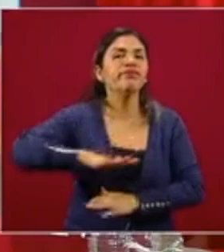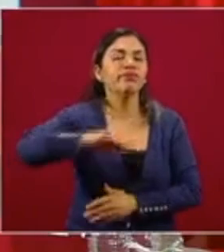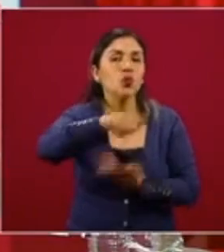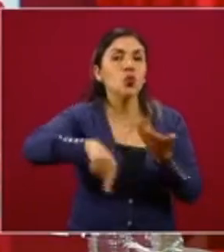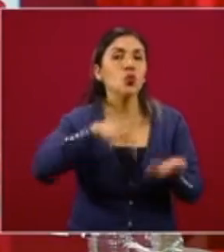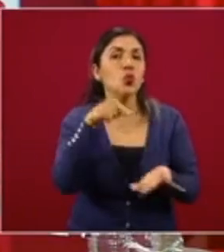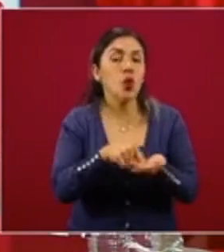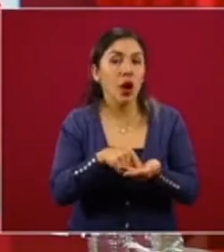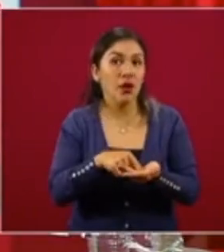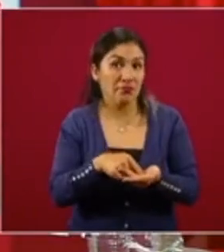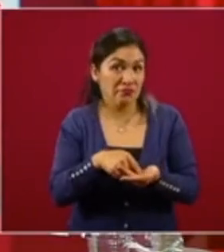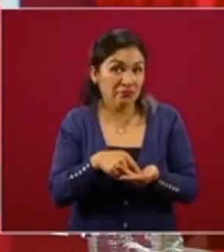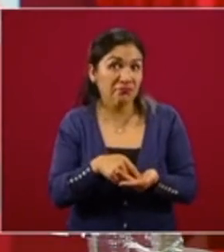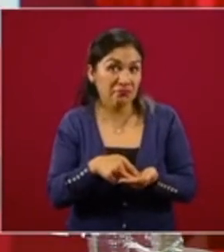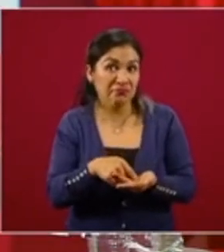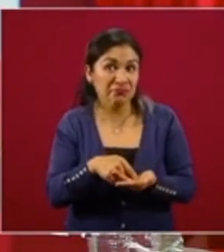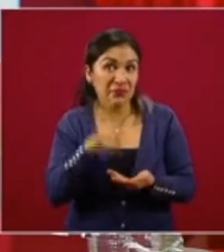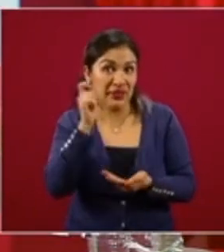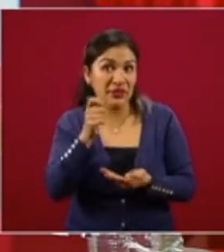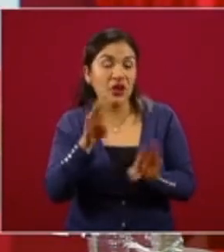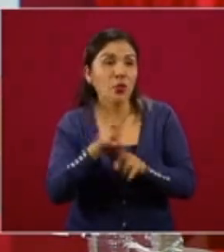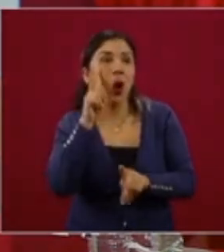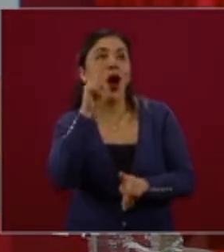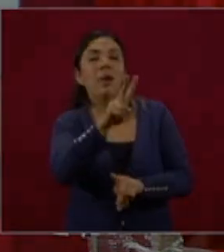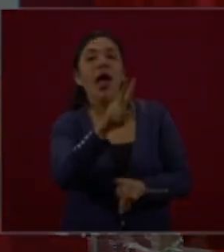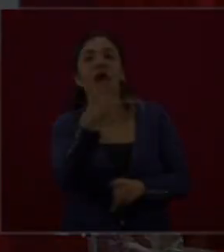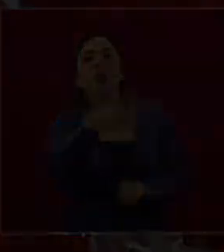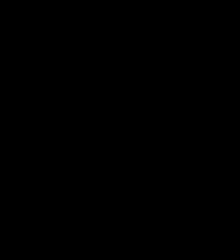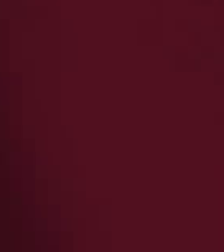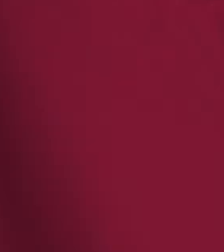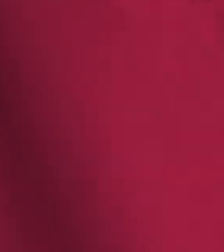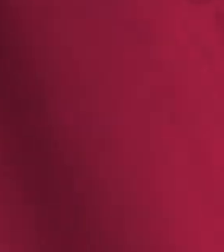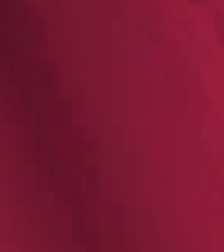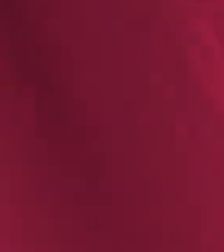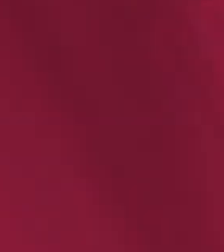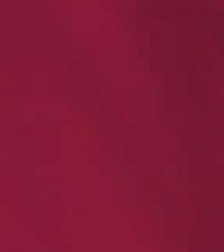va a ser su distintivo, estoy segura.